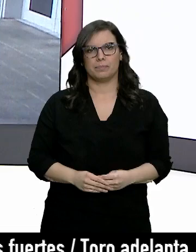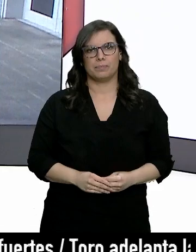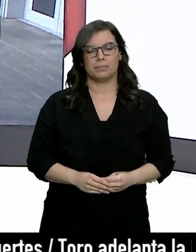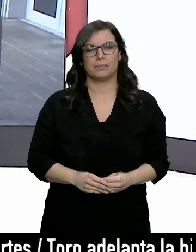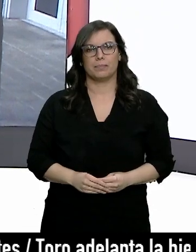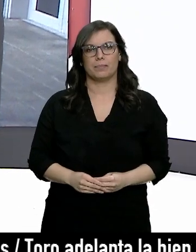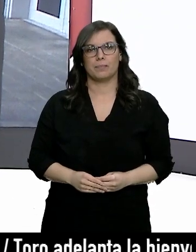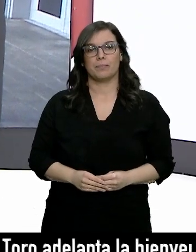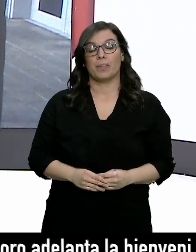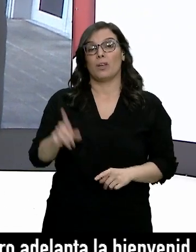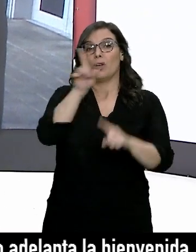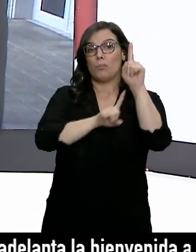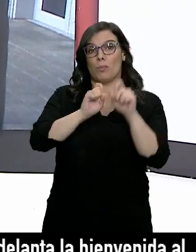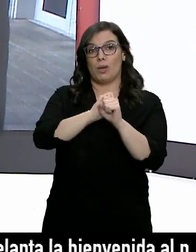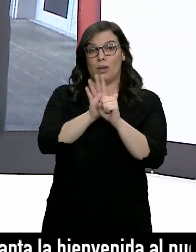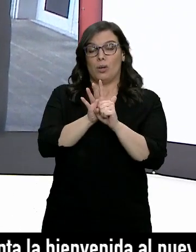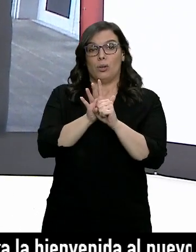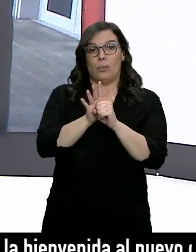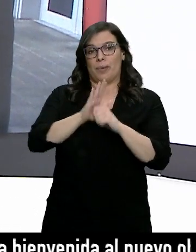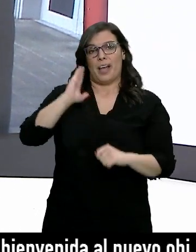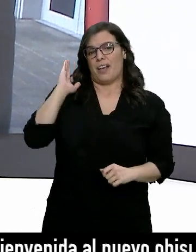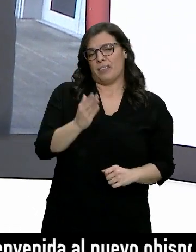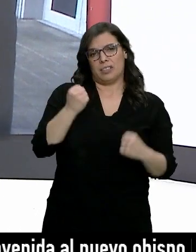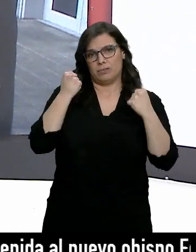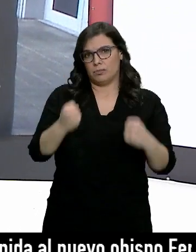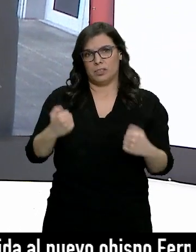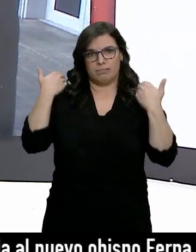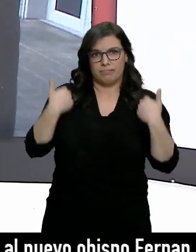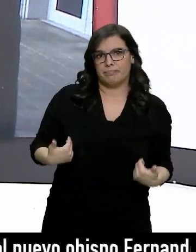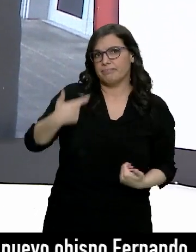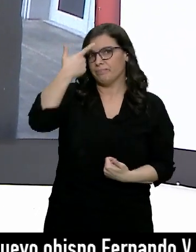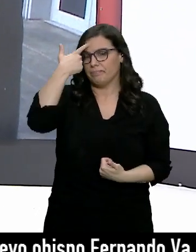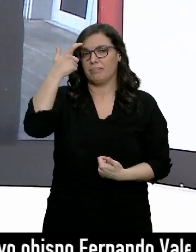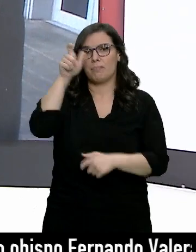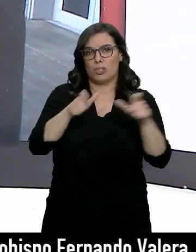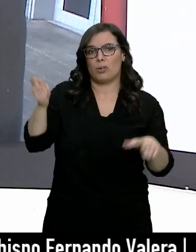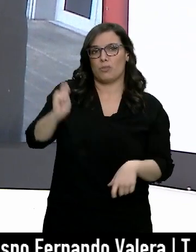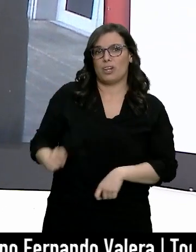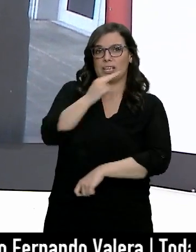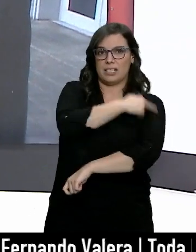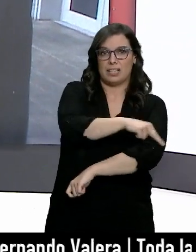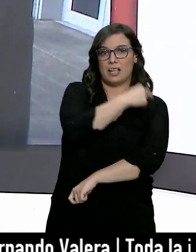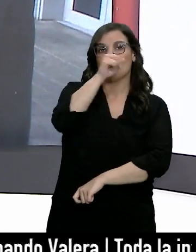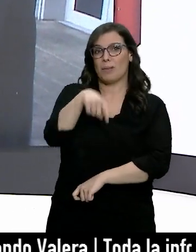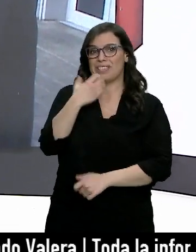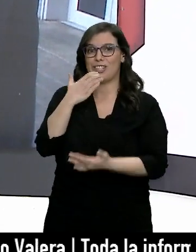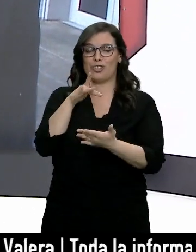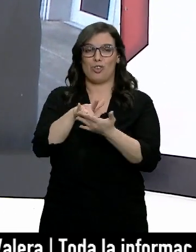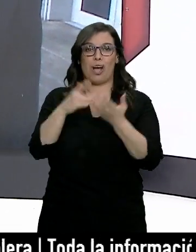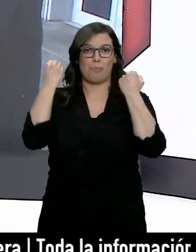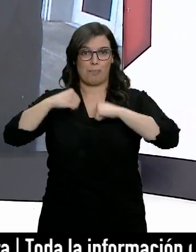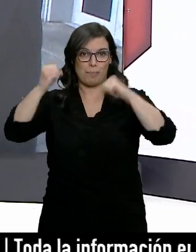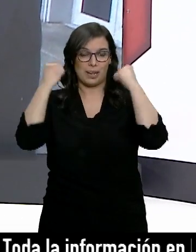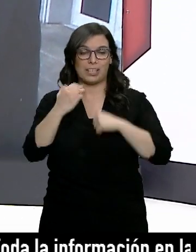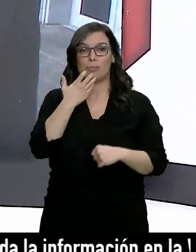La crisis del COVID está agotando física y psicológicamente a los sanitarios y también a los estudiantes en prácticas. Es el caso